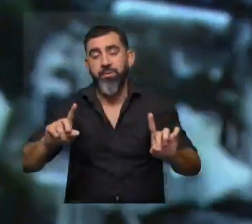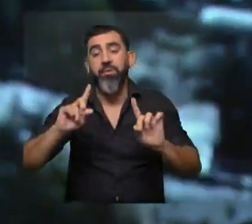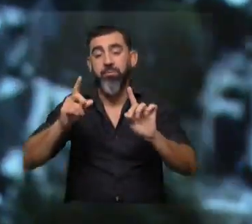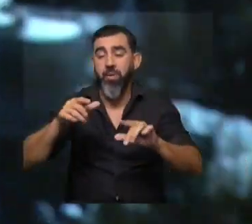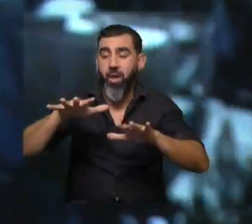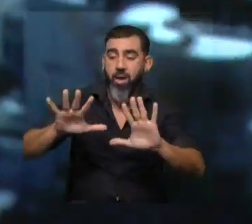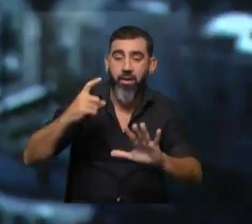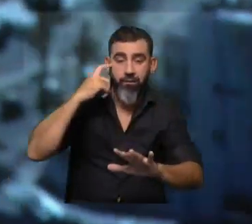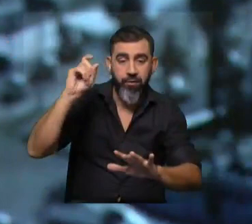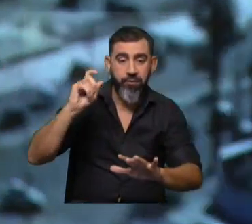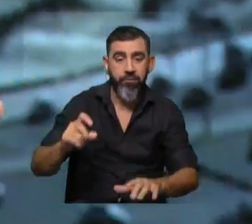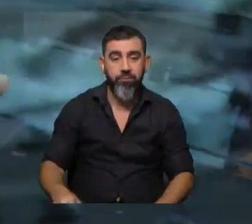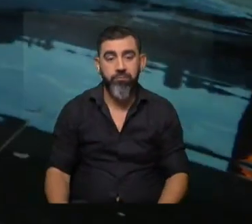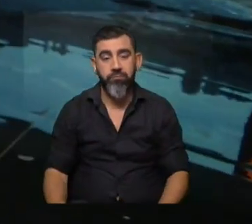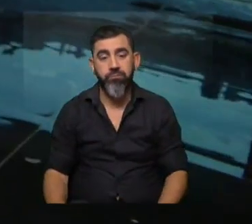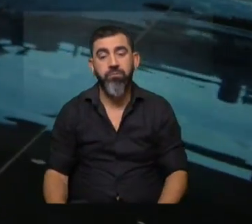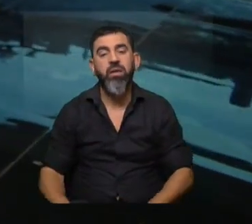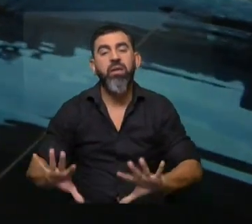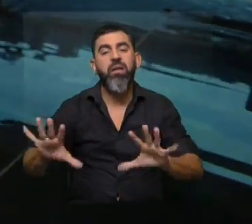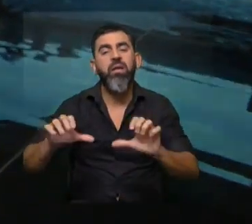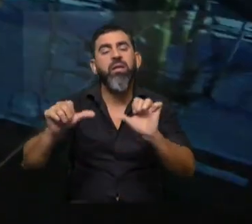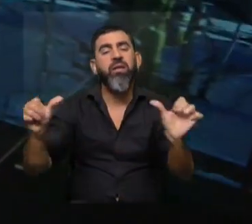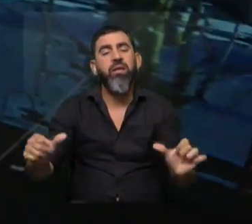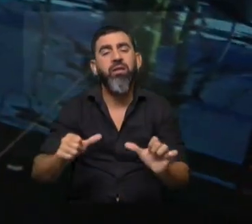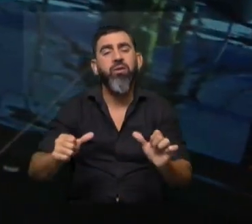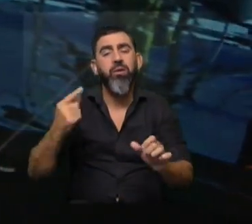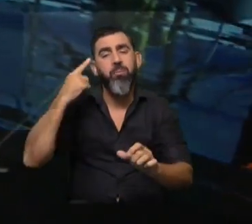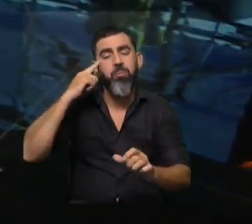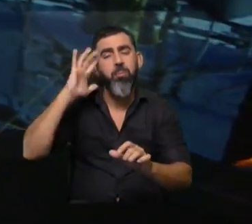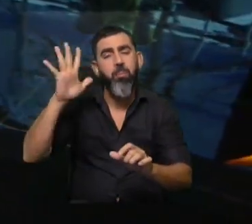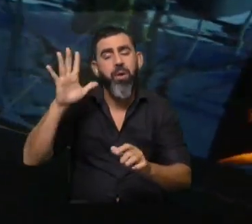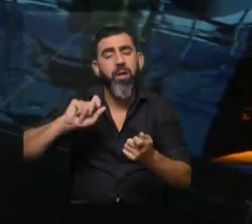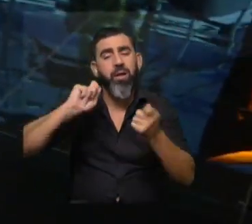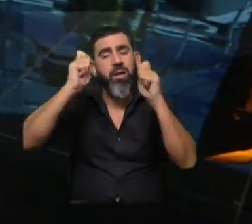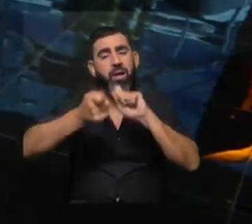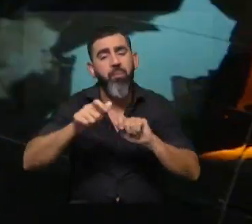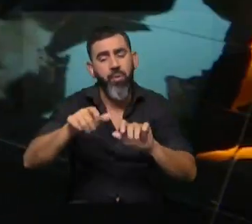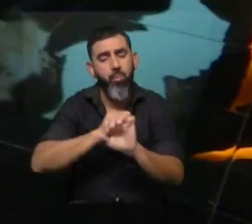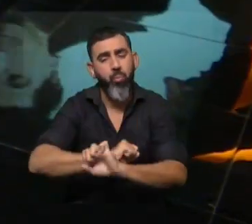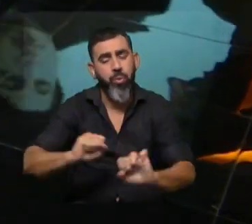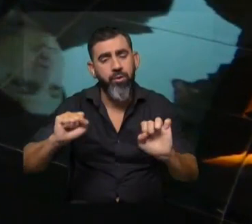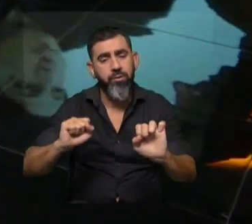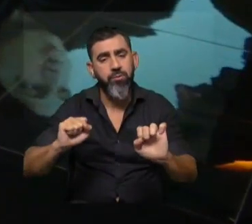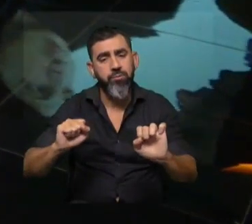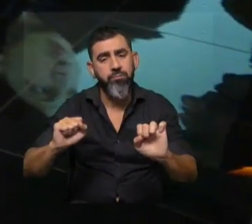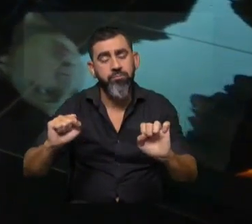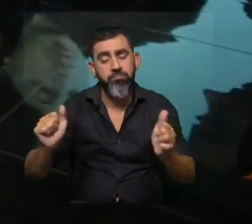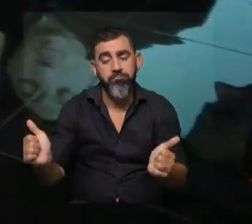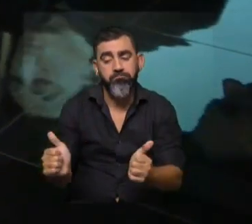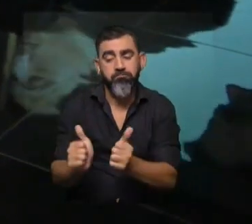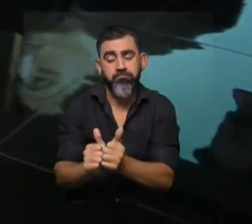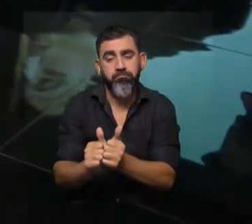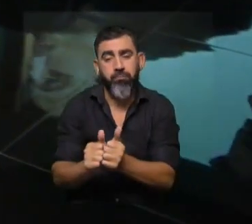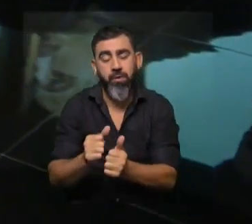emprender qué se hizo y qué es lo que podemos pensar que puede ser un cambio en ese sentido en cuanto a juntar a poner esa